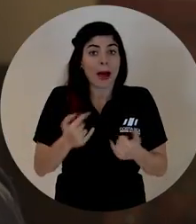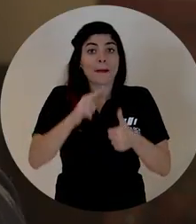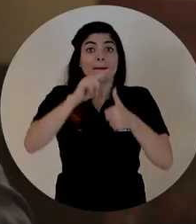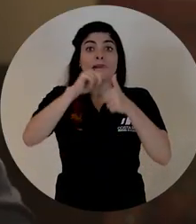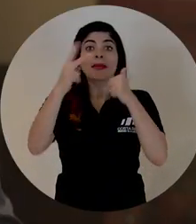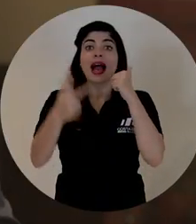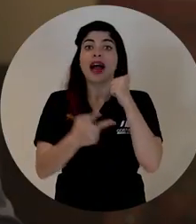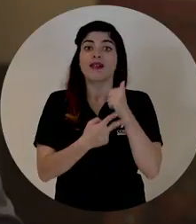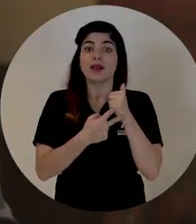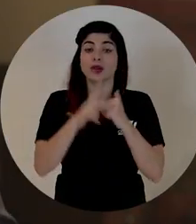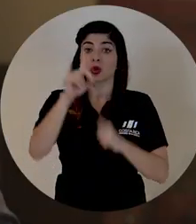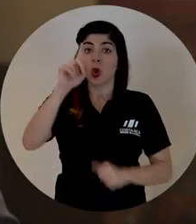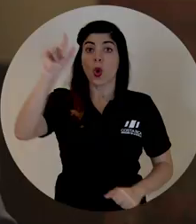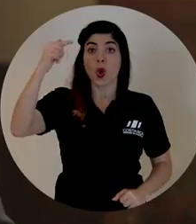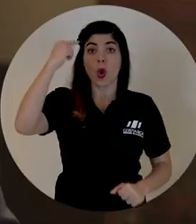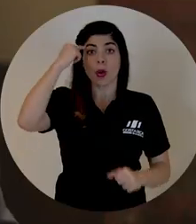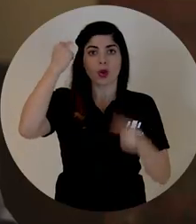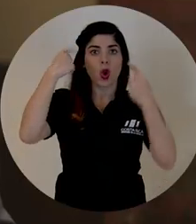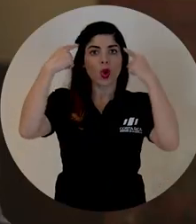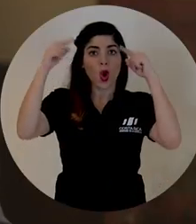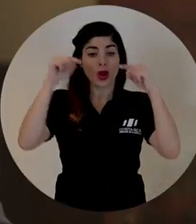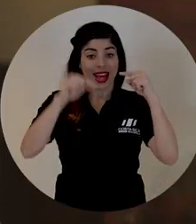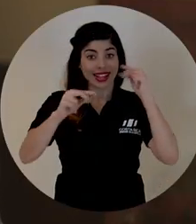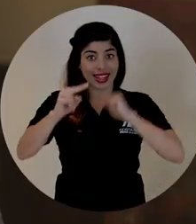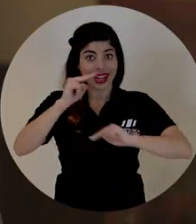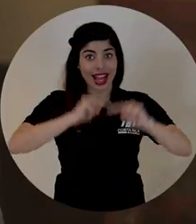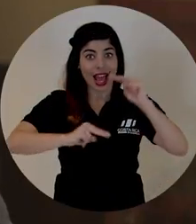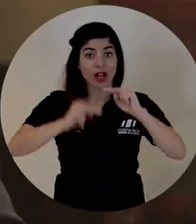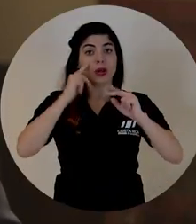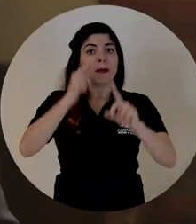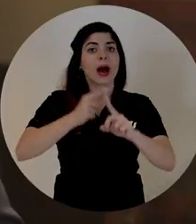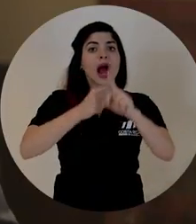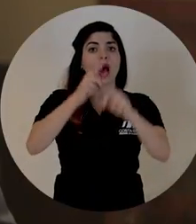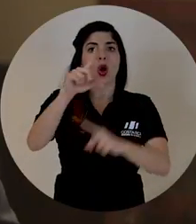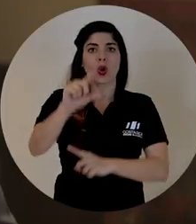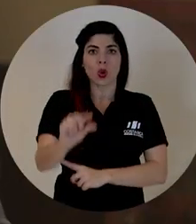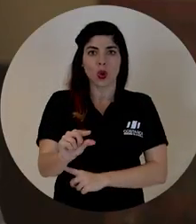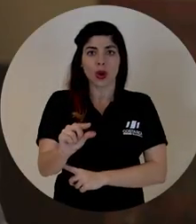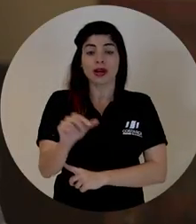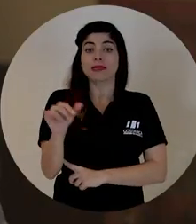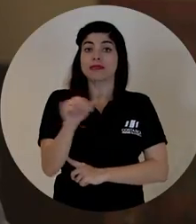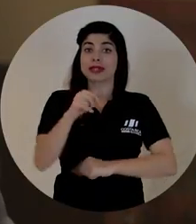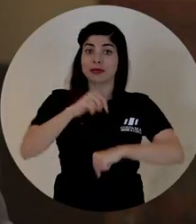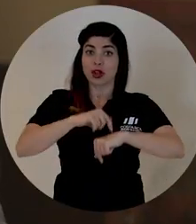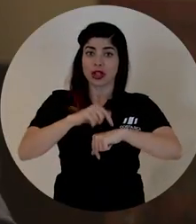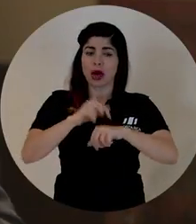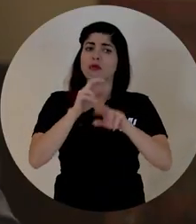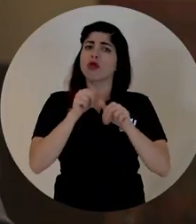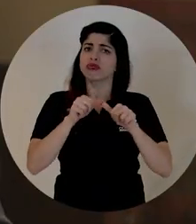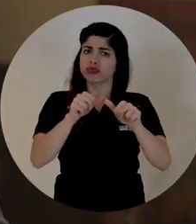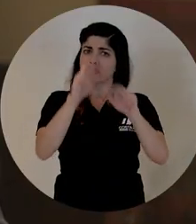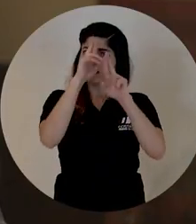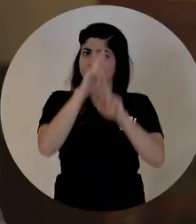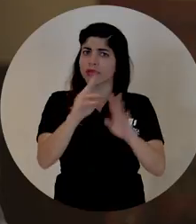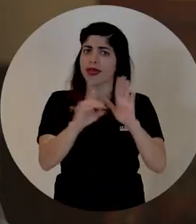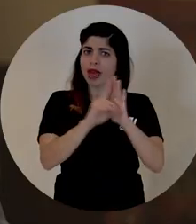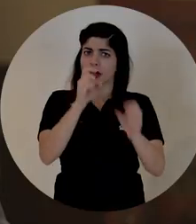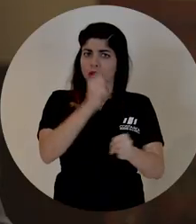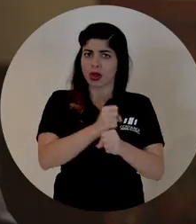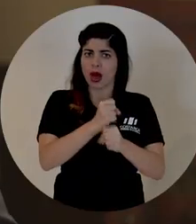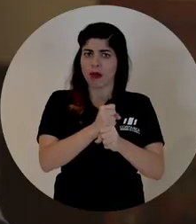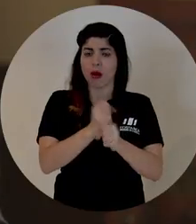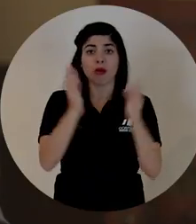Esta es la primera vez que un gobierno logra una negociación a la baja, al mismo tiempo que se respetaron los derechos